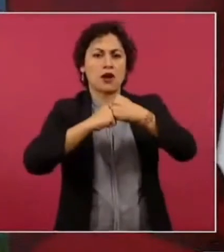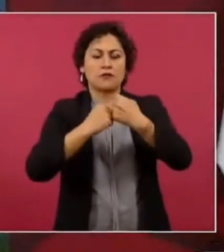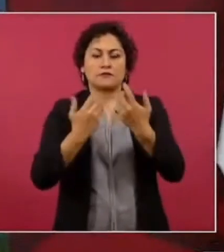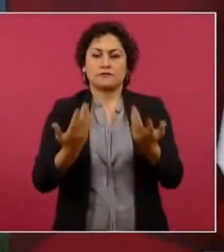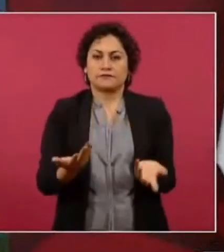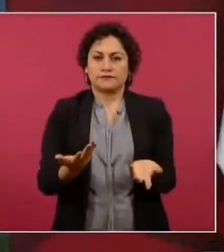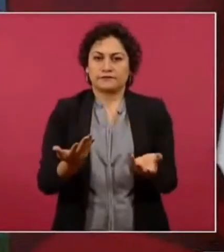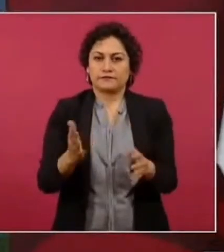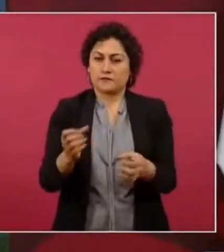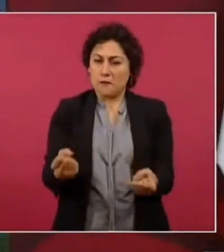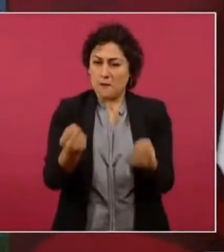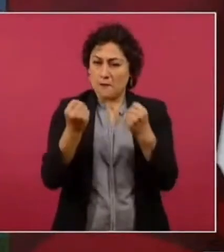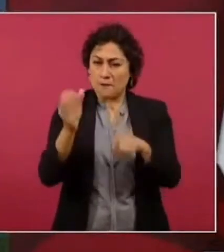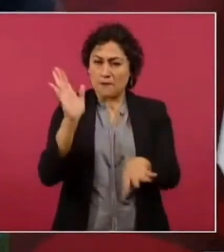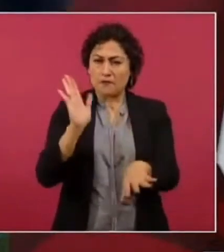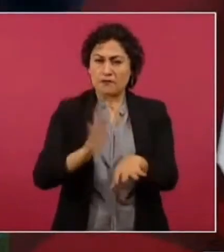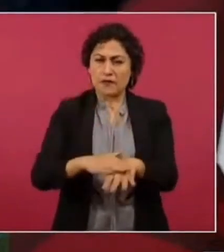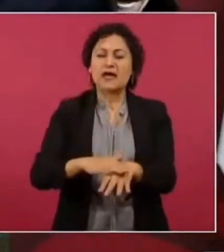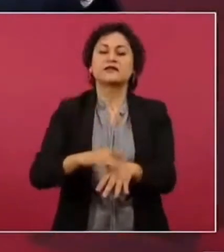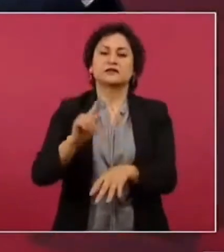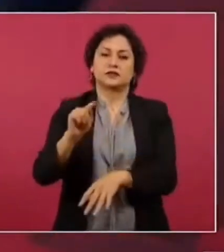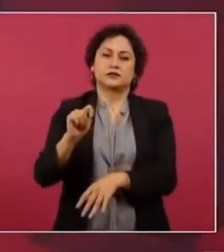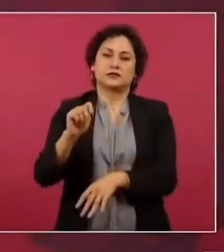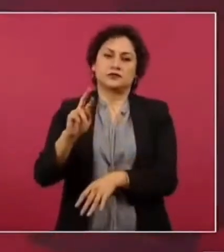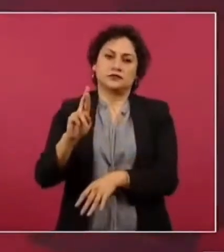presidente Trump pero